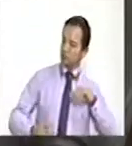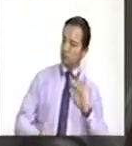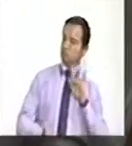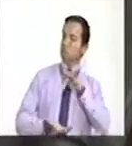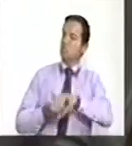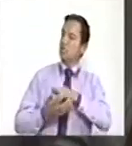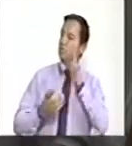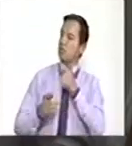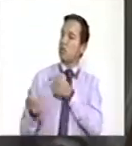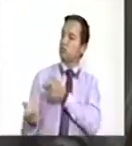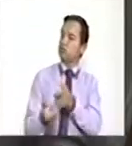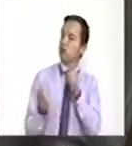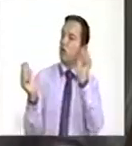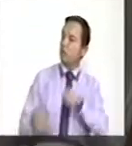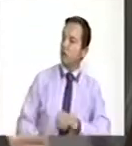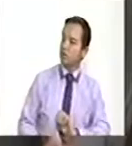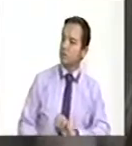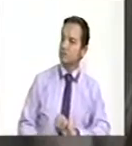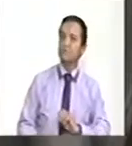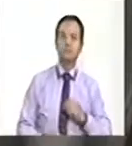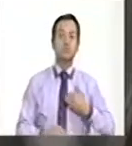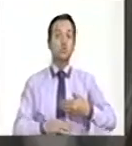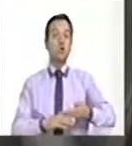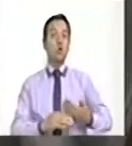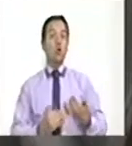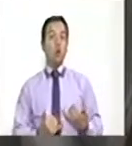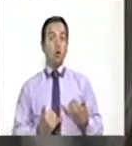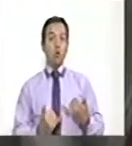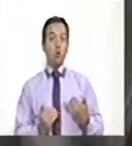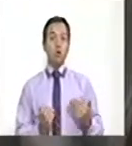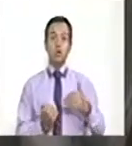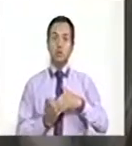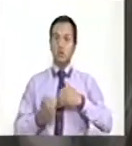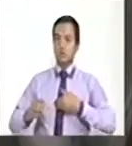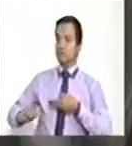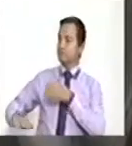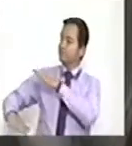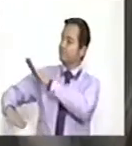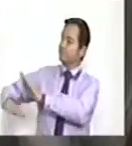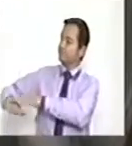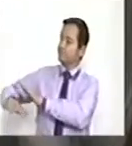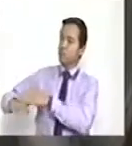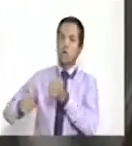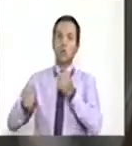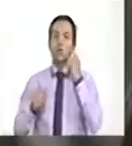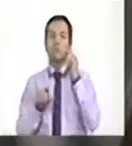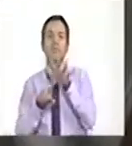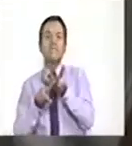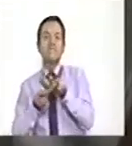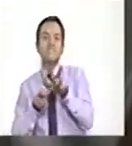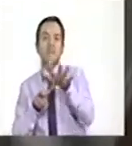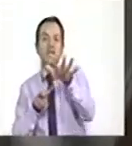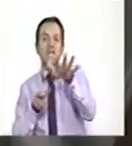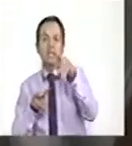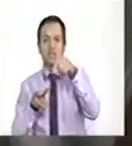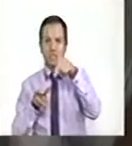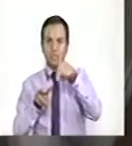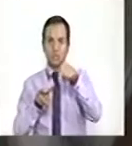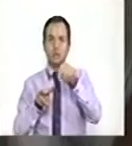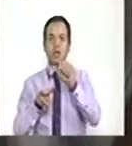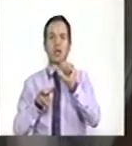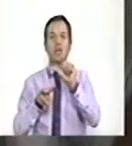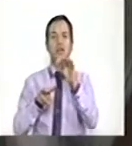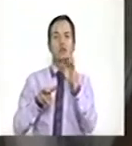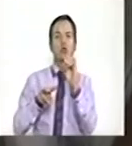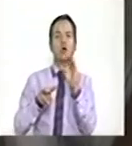forma, lo denuncié también en el día de hoy, en la vereda Alto Horizonte, del municipio de Suaza, llegaron